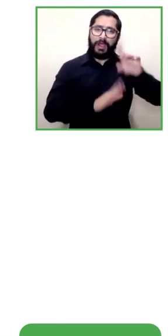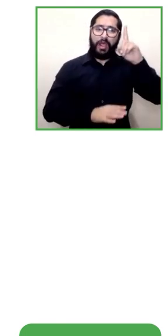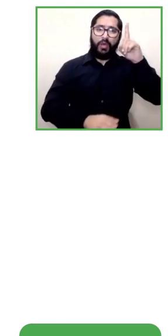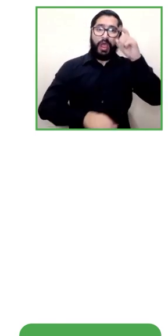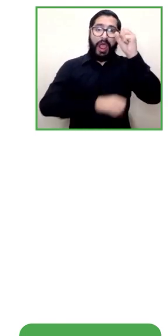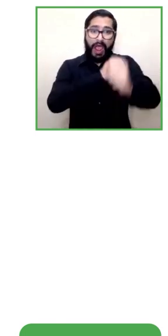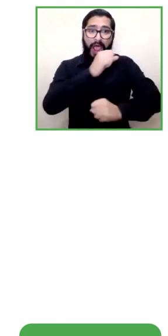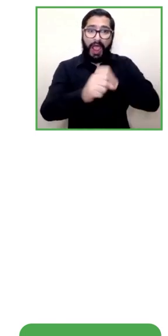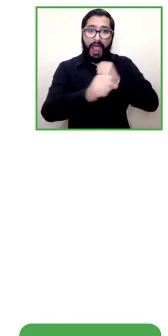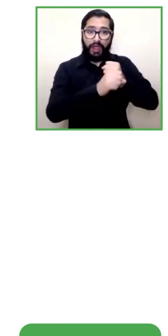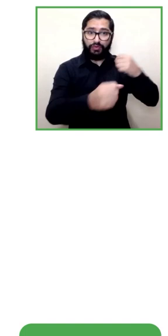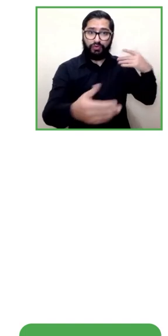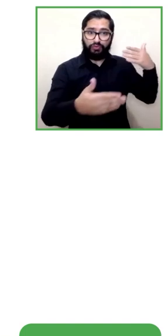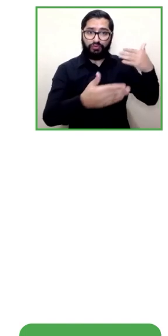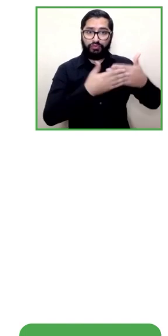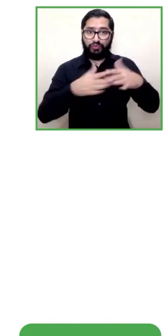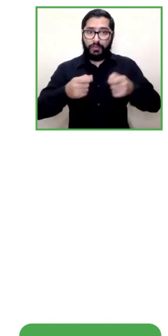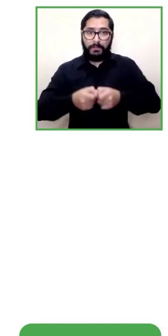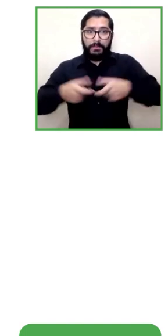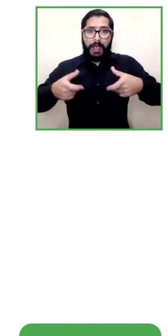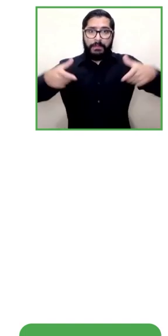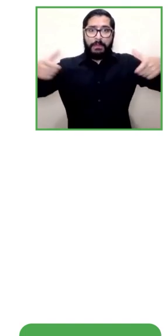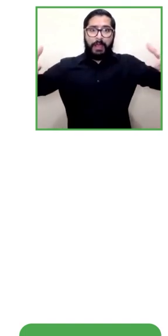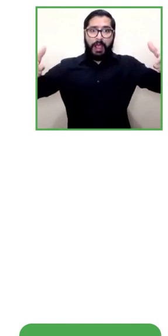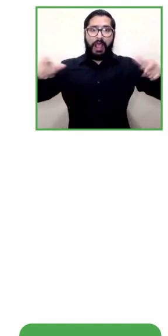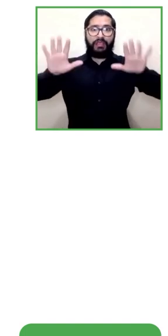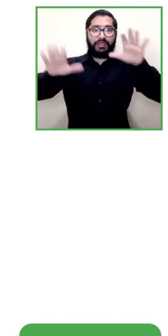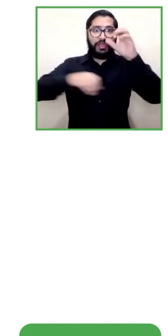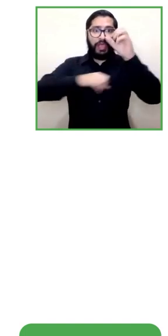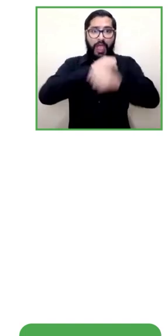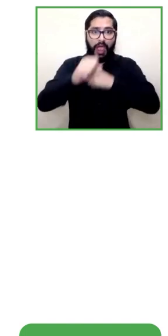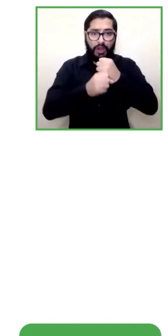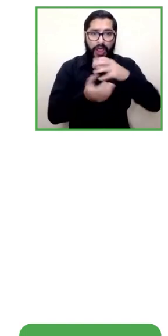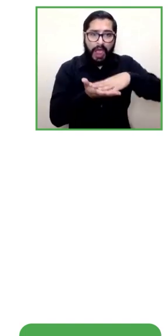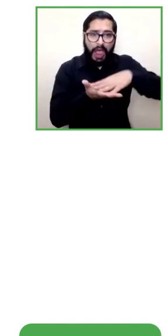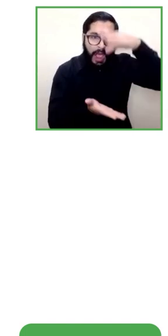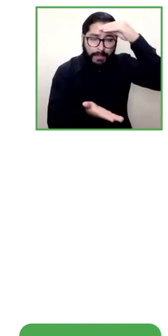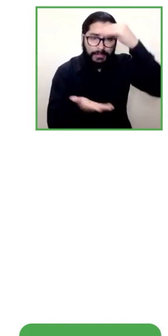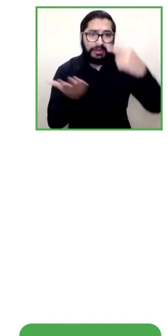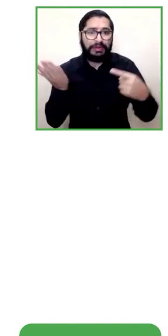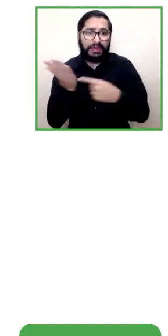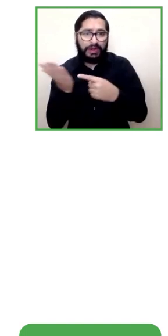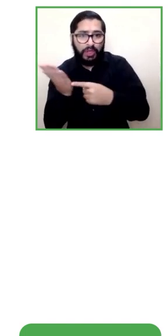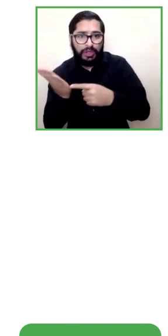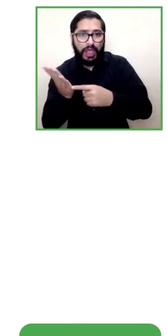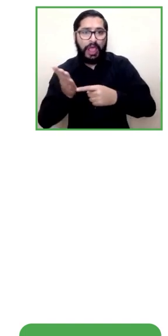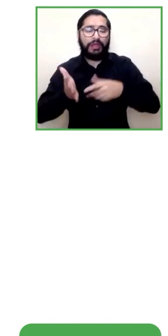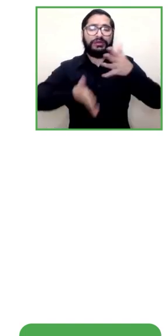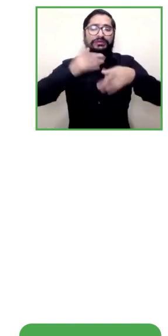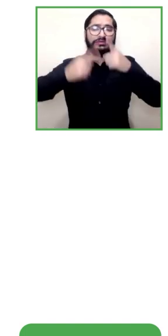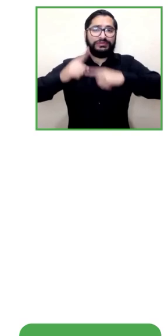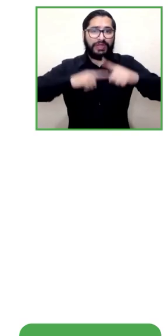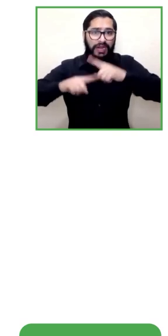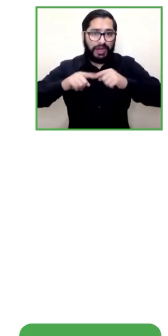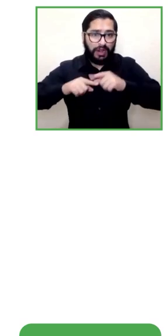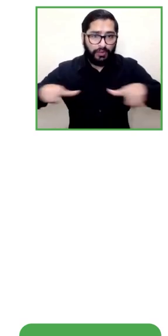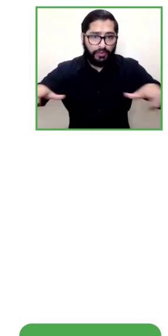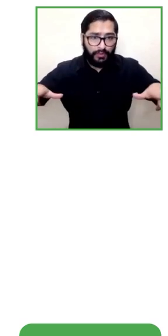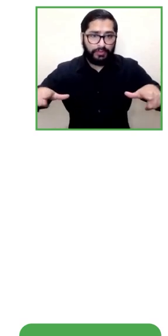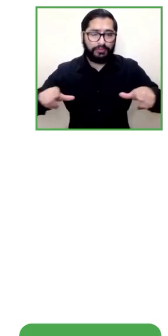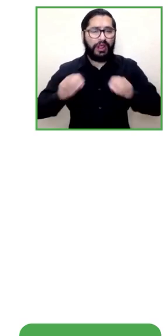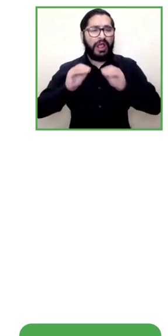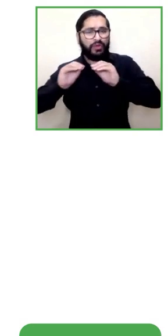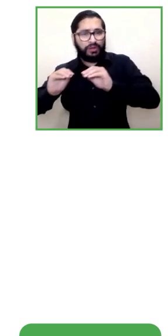adaptación aprender tecnología para el lenguaje de señas y la educación como un instrumento entonces al avanzar tenemos